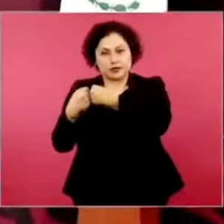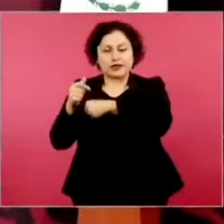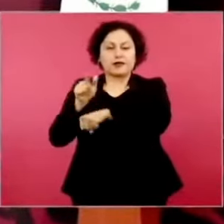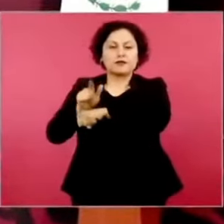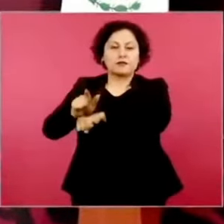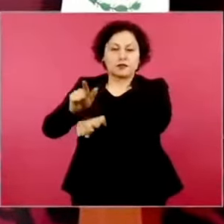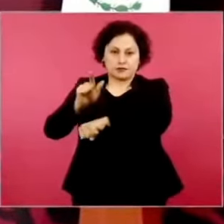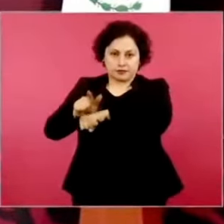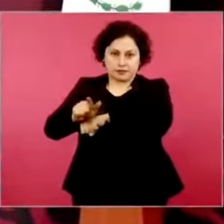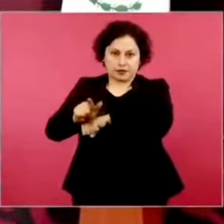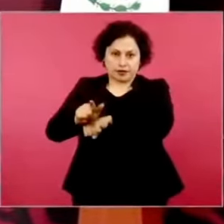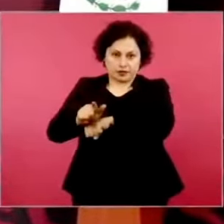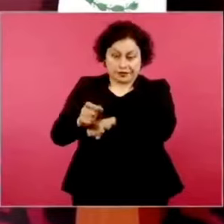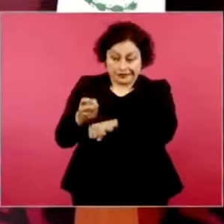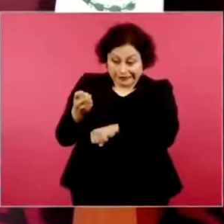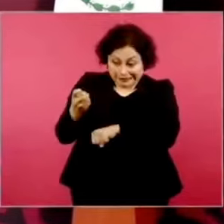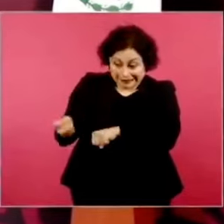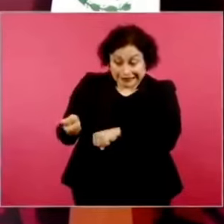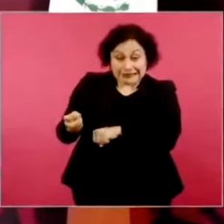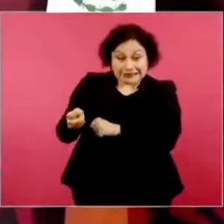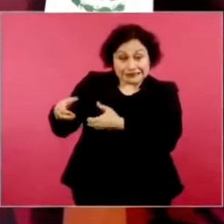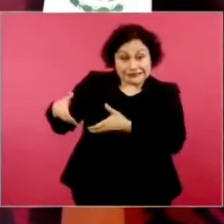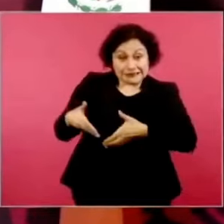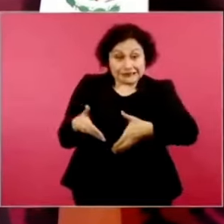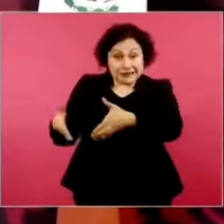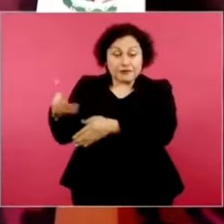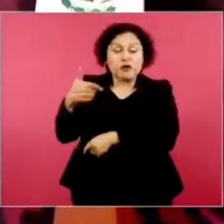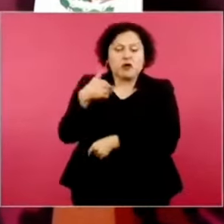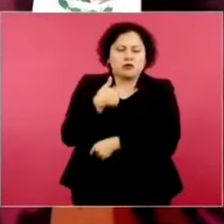20 veces.